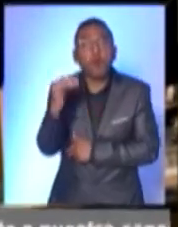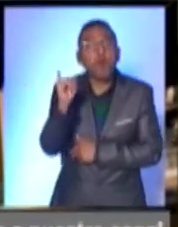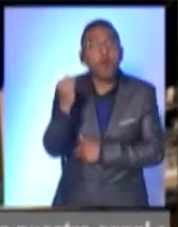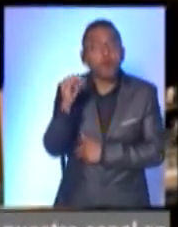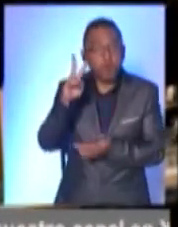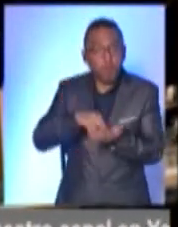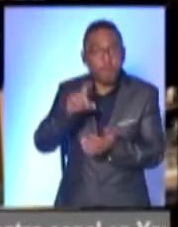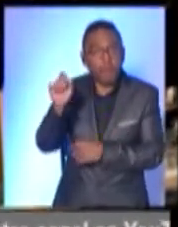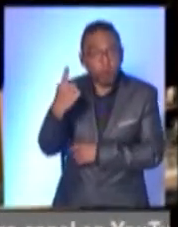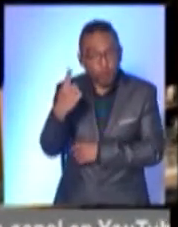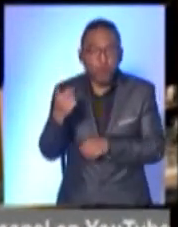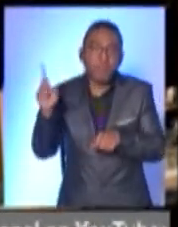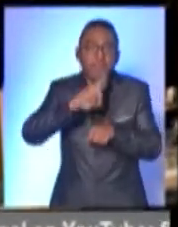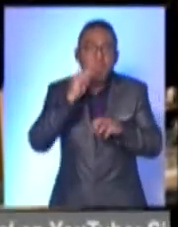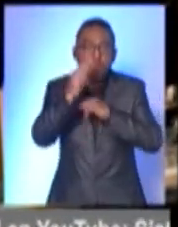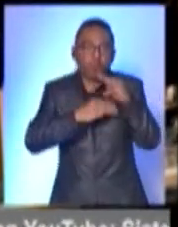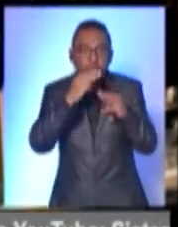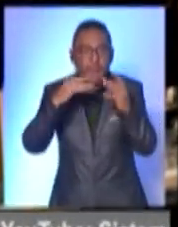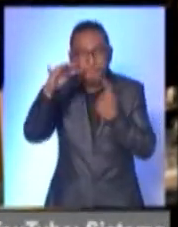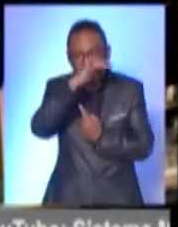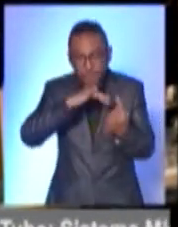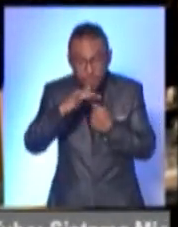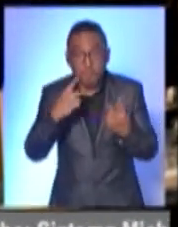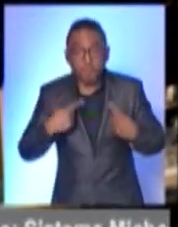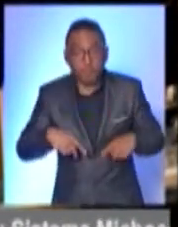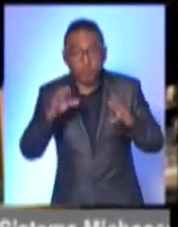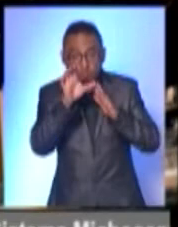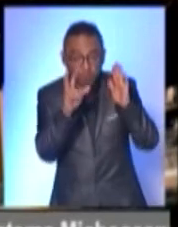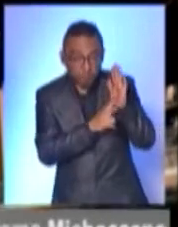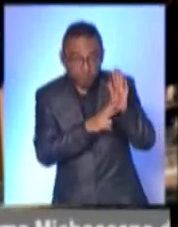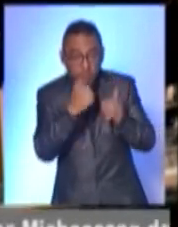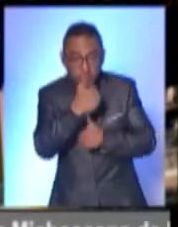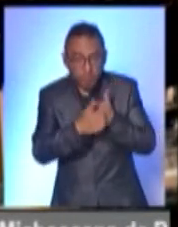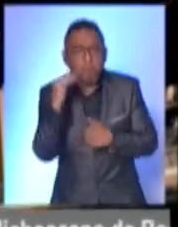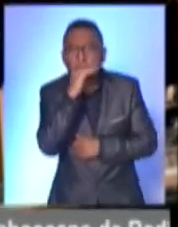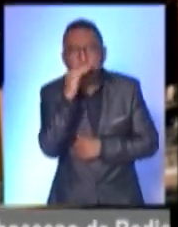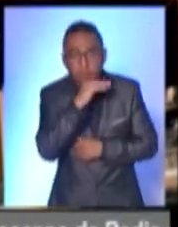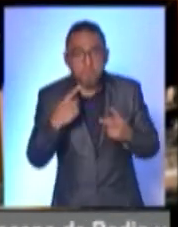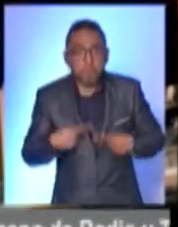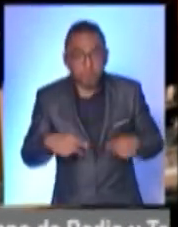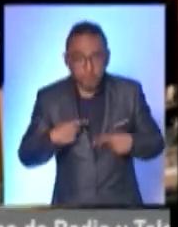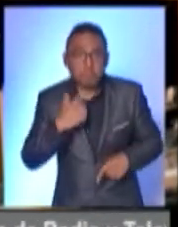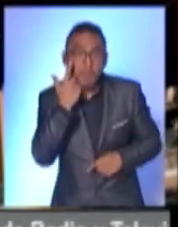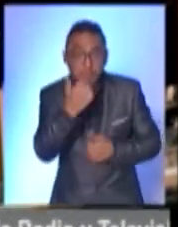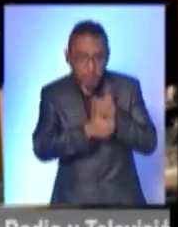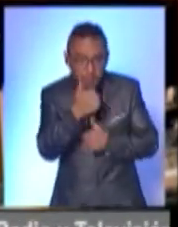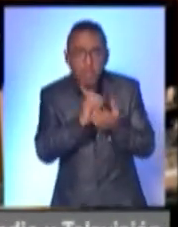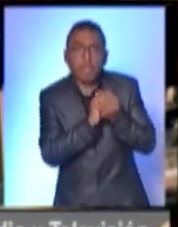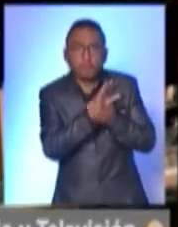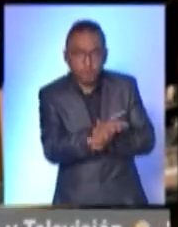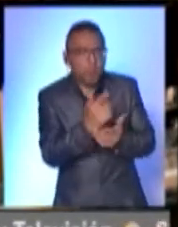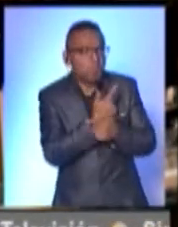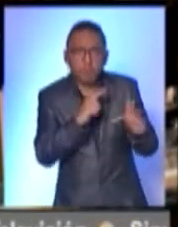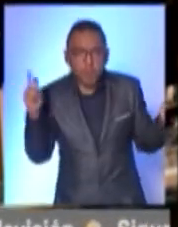Vía Mundial del Medio Ambiente, la participación en la presente convocatoria no tiene costo. Los participantes pueden inscribir tantos